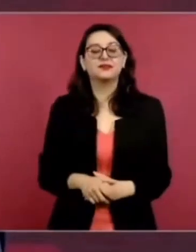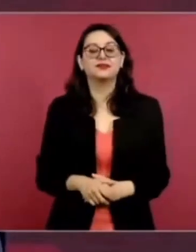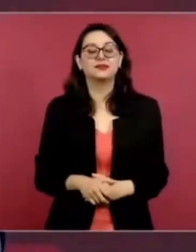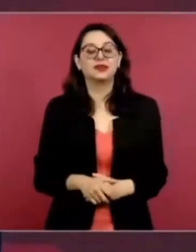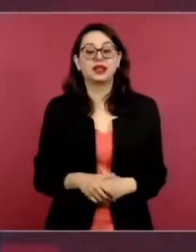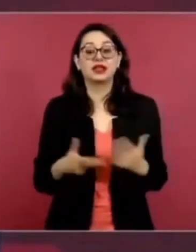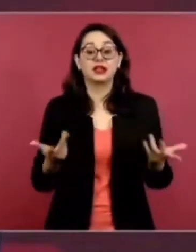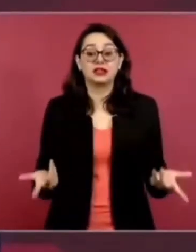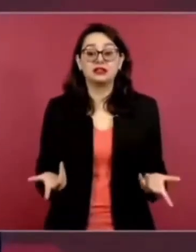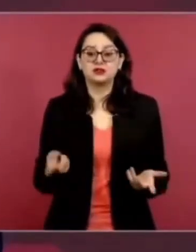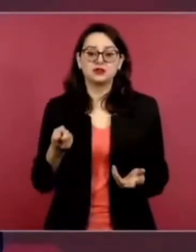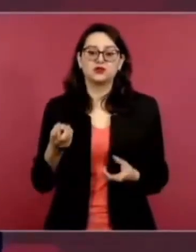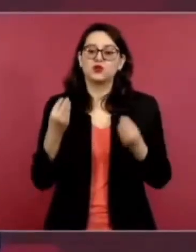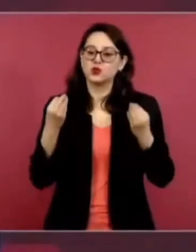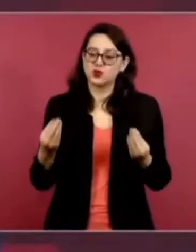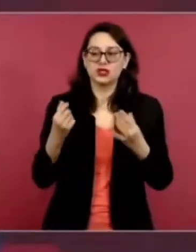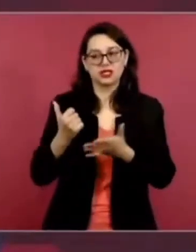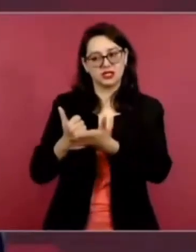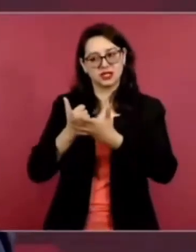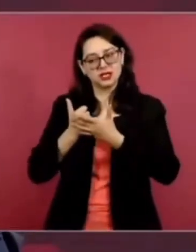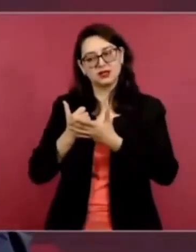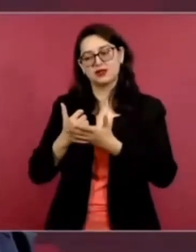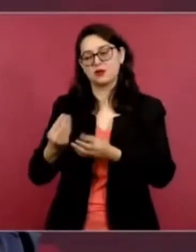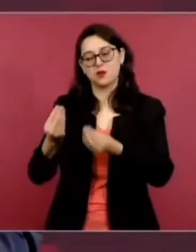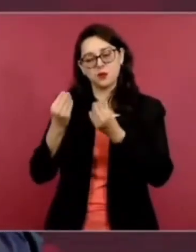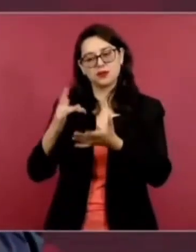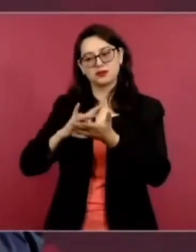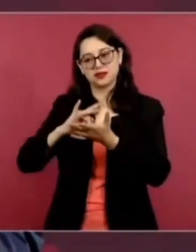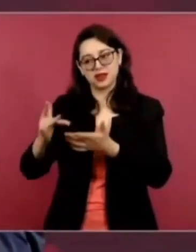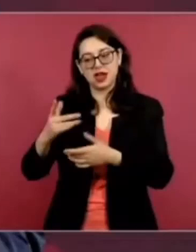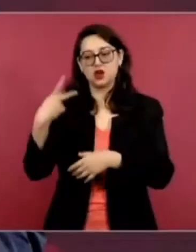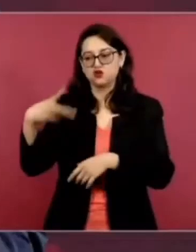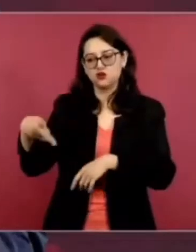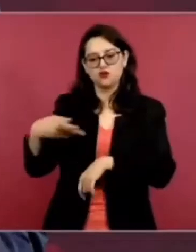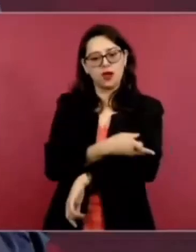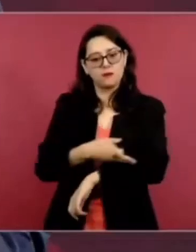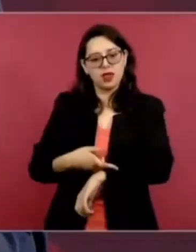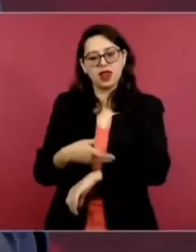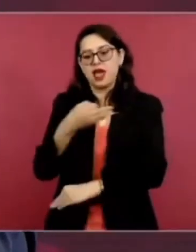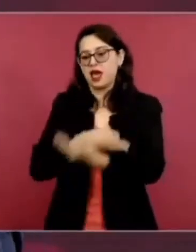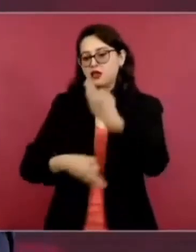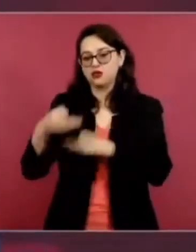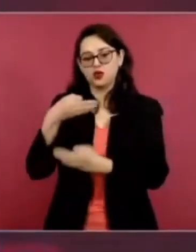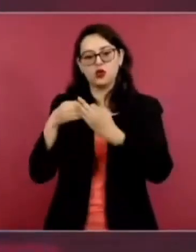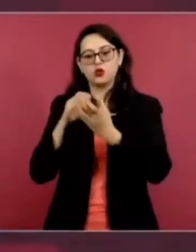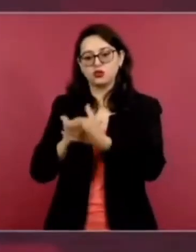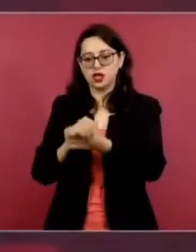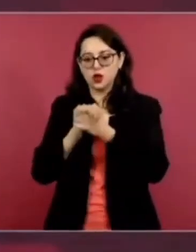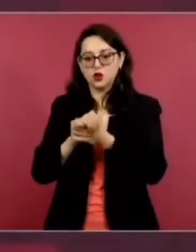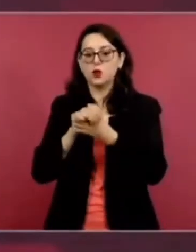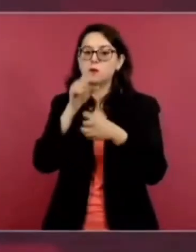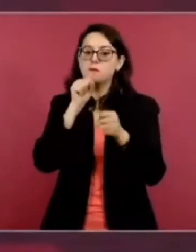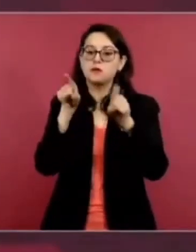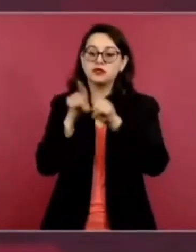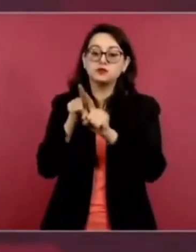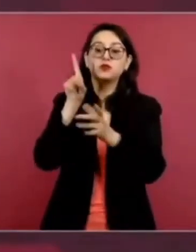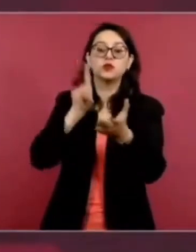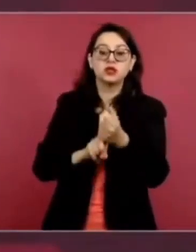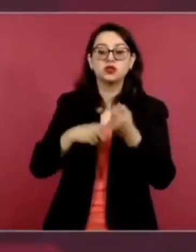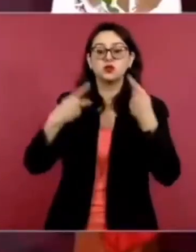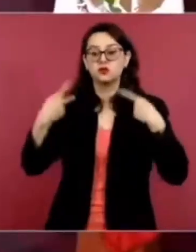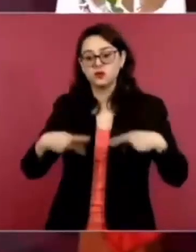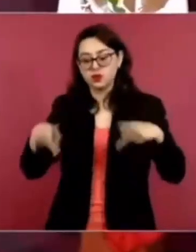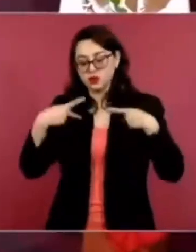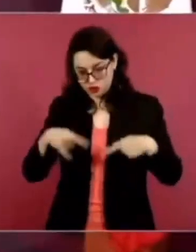y les mando pues un saludo a toda la familia, a los trabajadores de este medio de